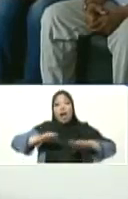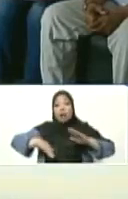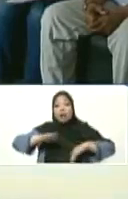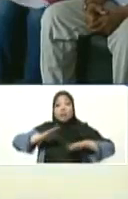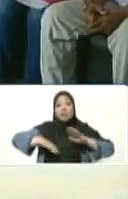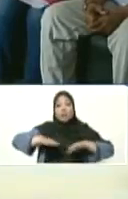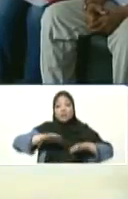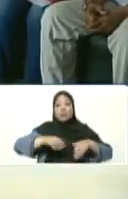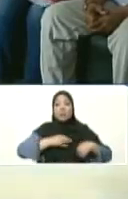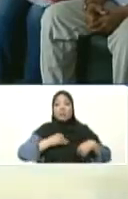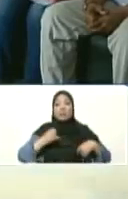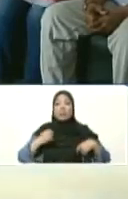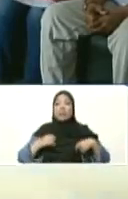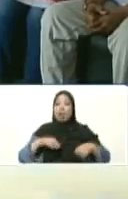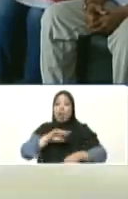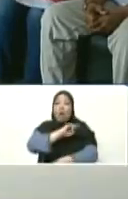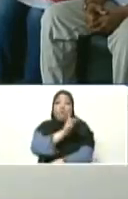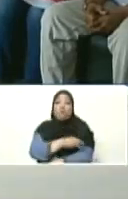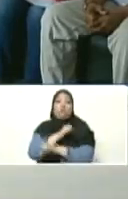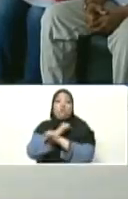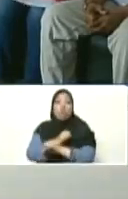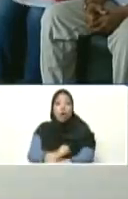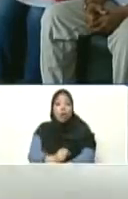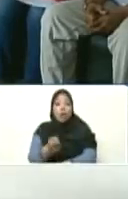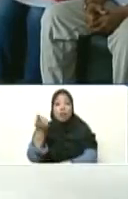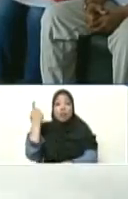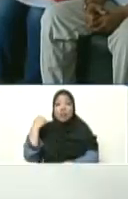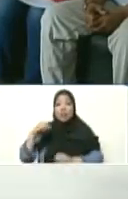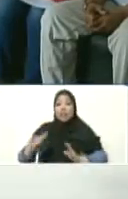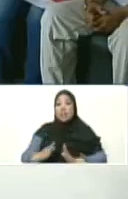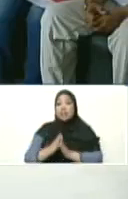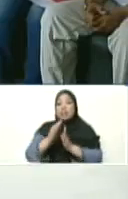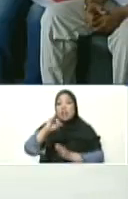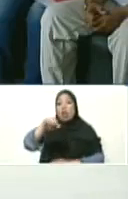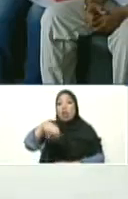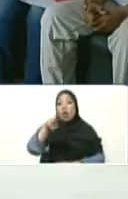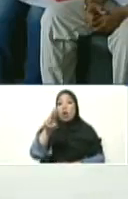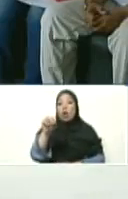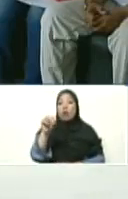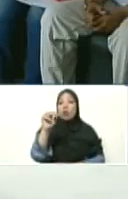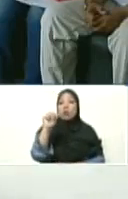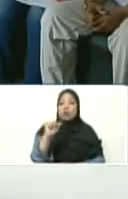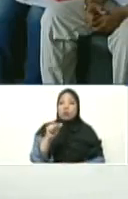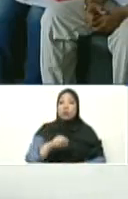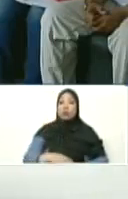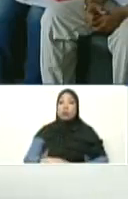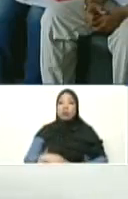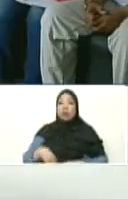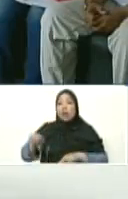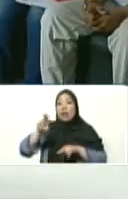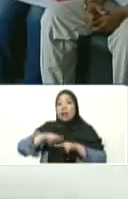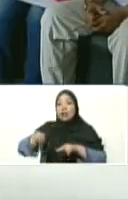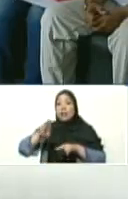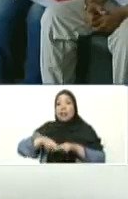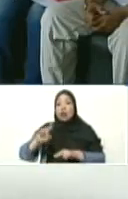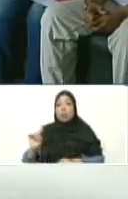con fuerza, el día de San Juan, el día del negro primero,